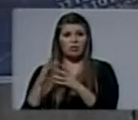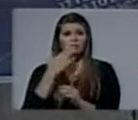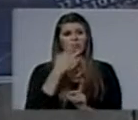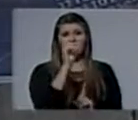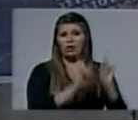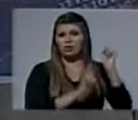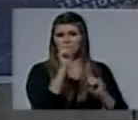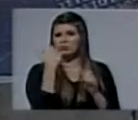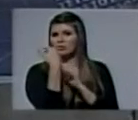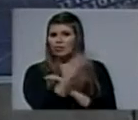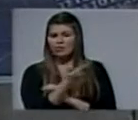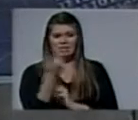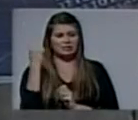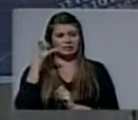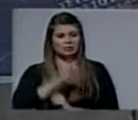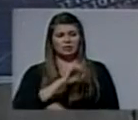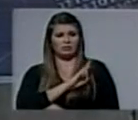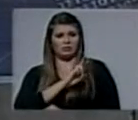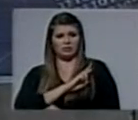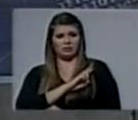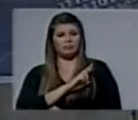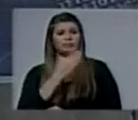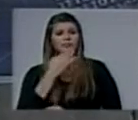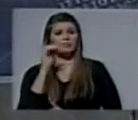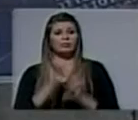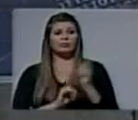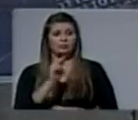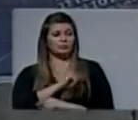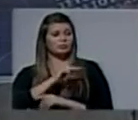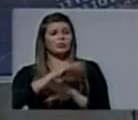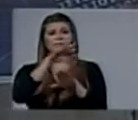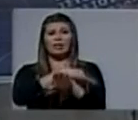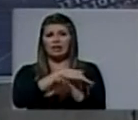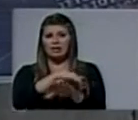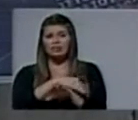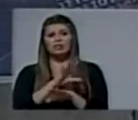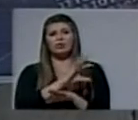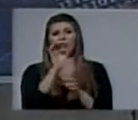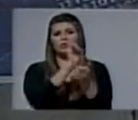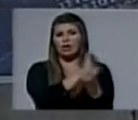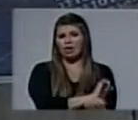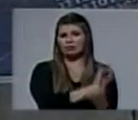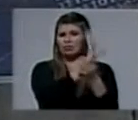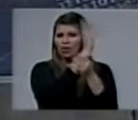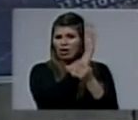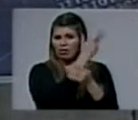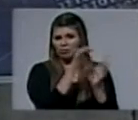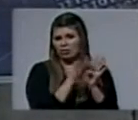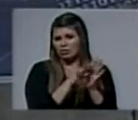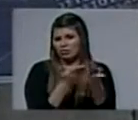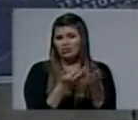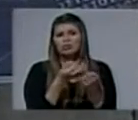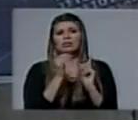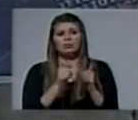que no están allí. Aquellos que están en la calle, que están atados a un árbol o